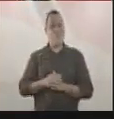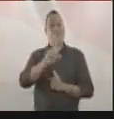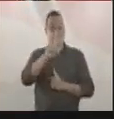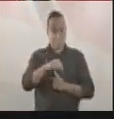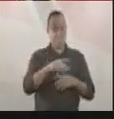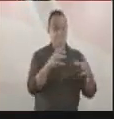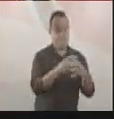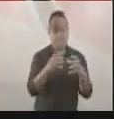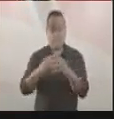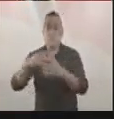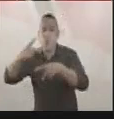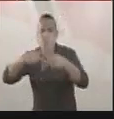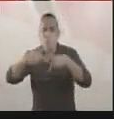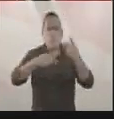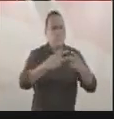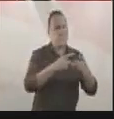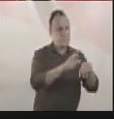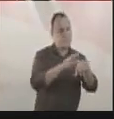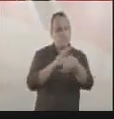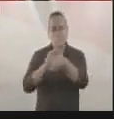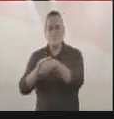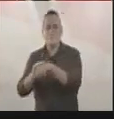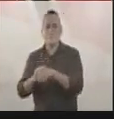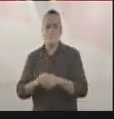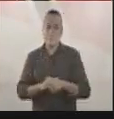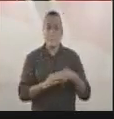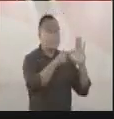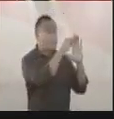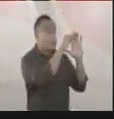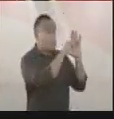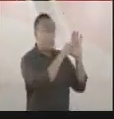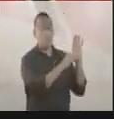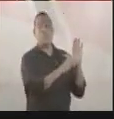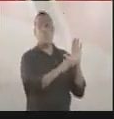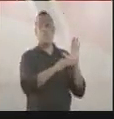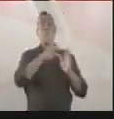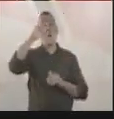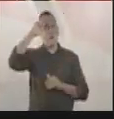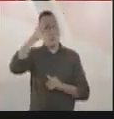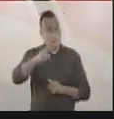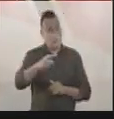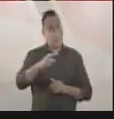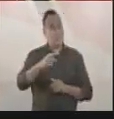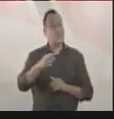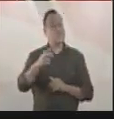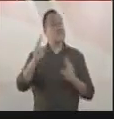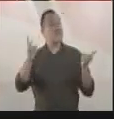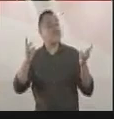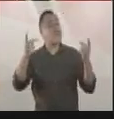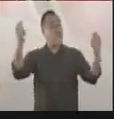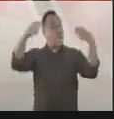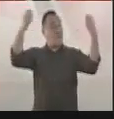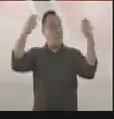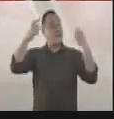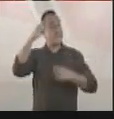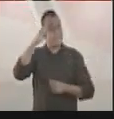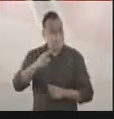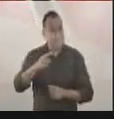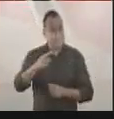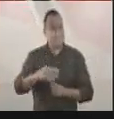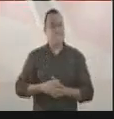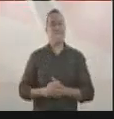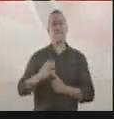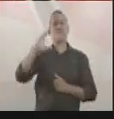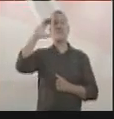así también como las organizaciones políticas, a que respeten estrictamente la normativa que rige la